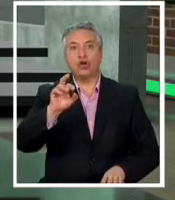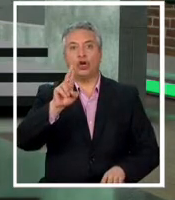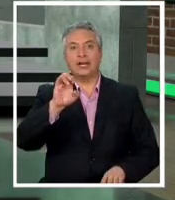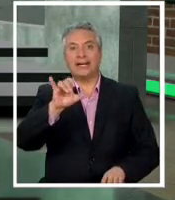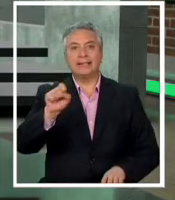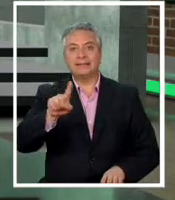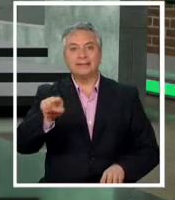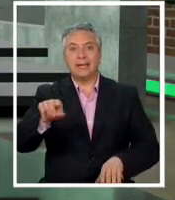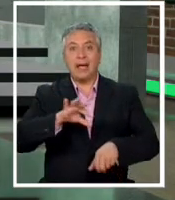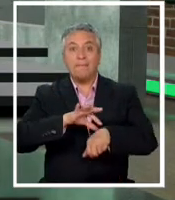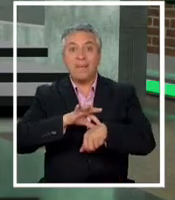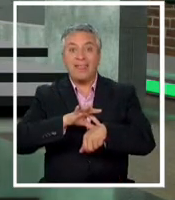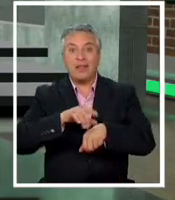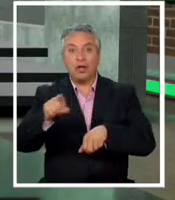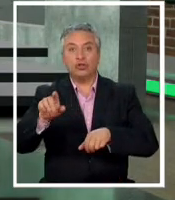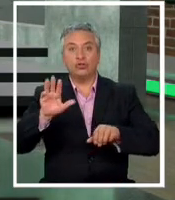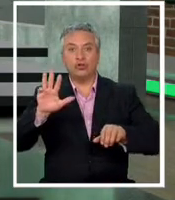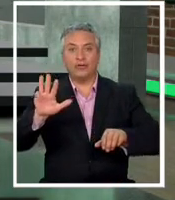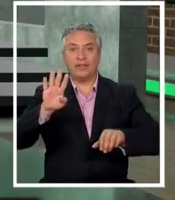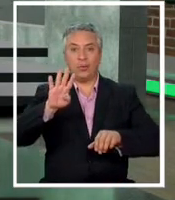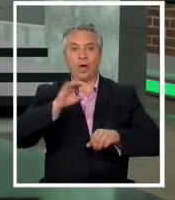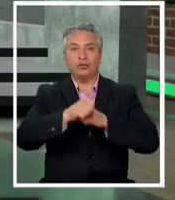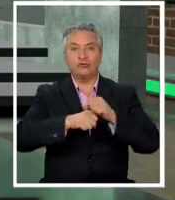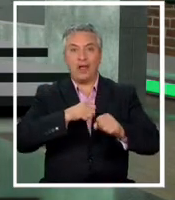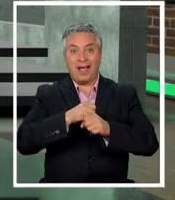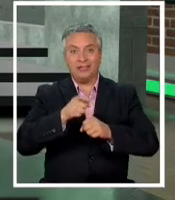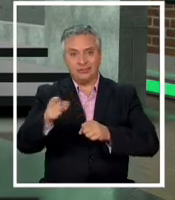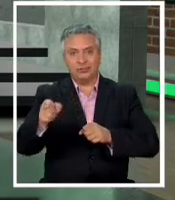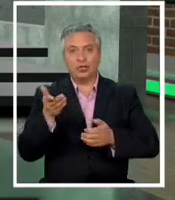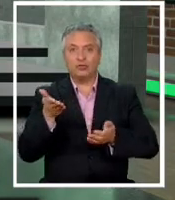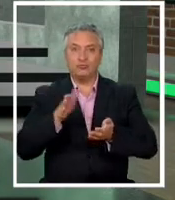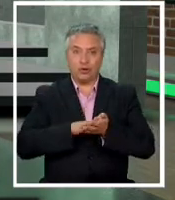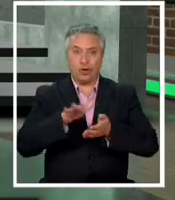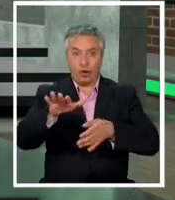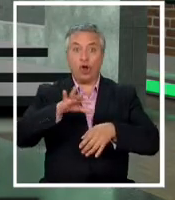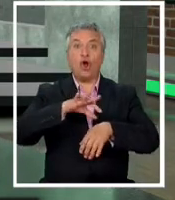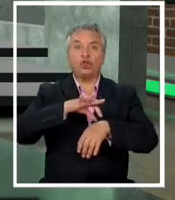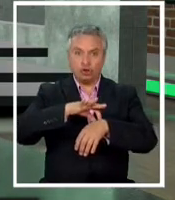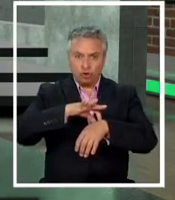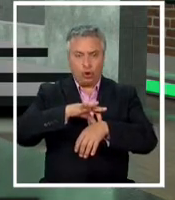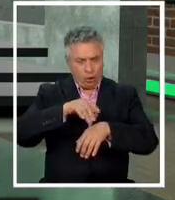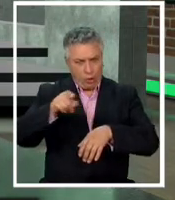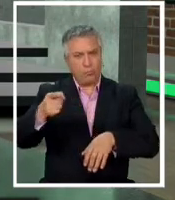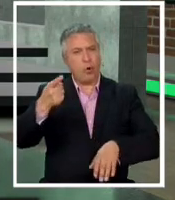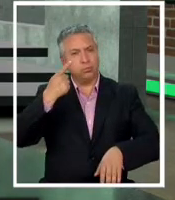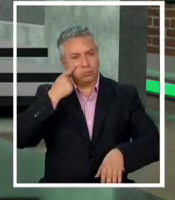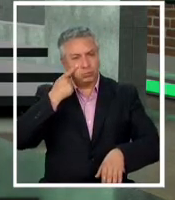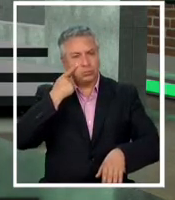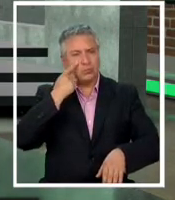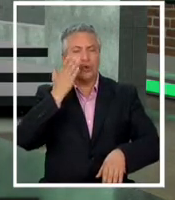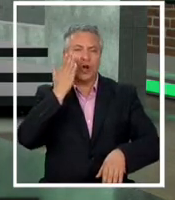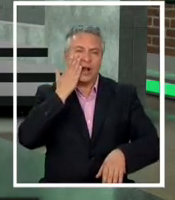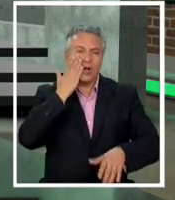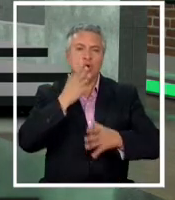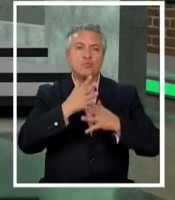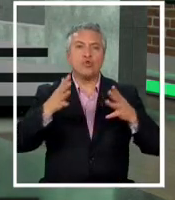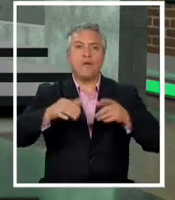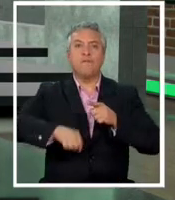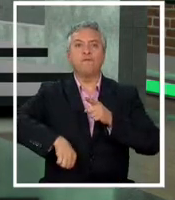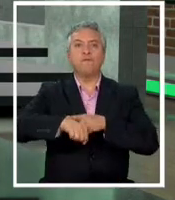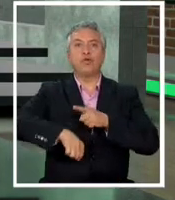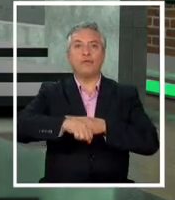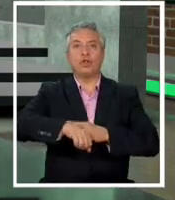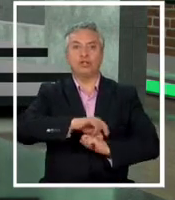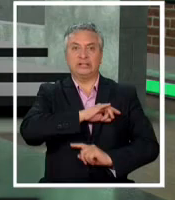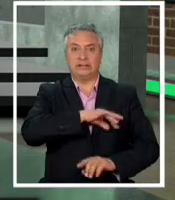que falleció el día de hoy 94 años de edad un doctor muy reconocido muy querido en el fútbol el